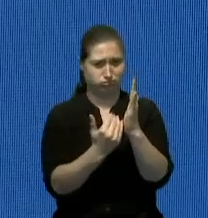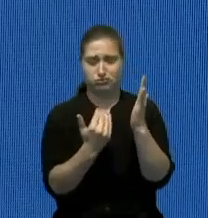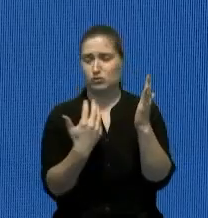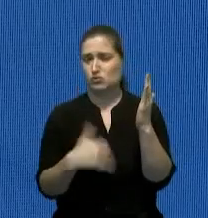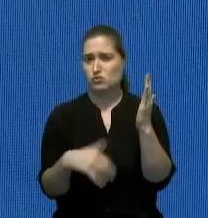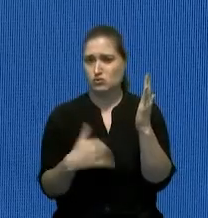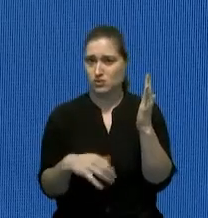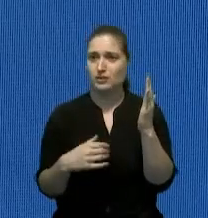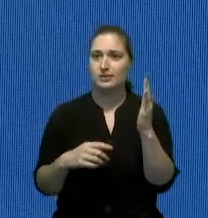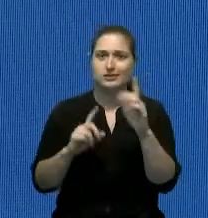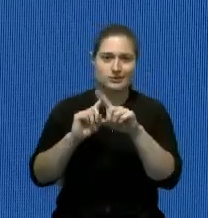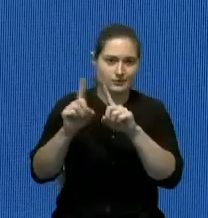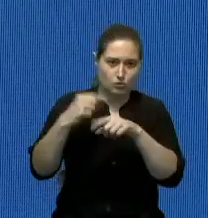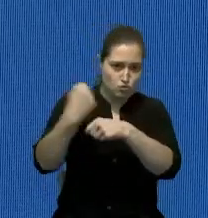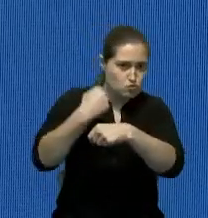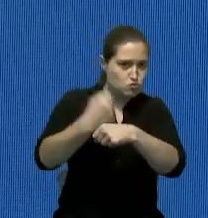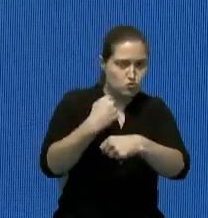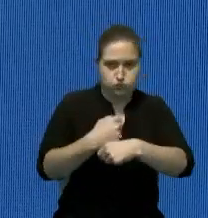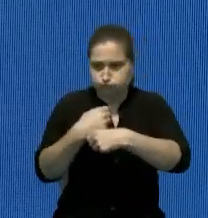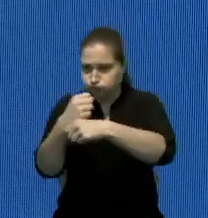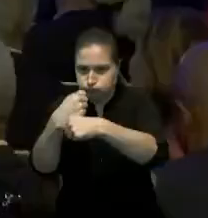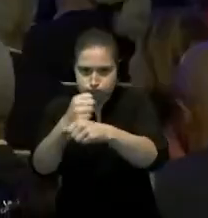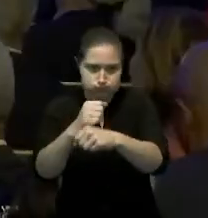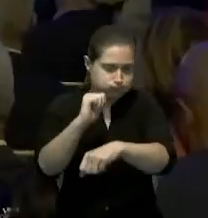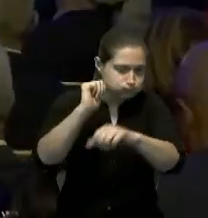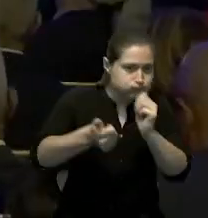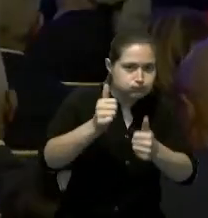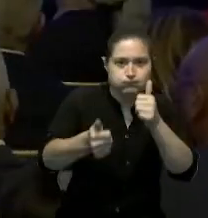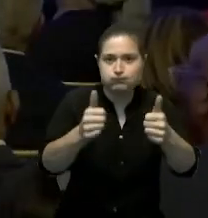obras que impactan positivamente el sector turístico